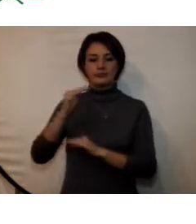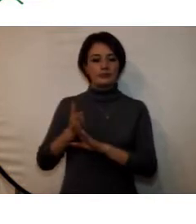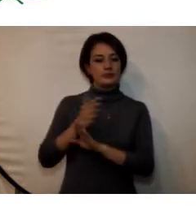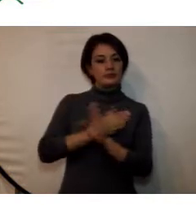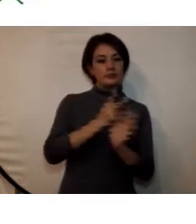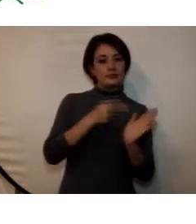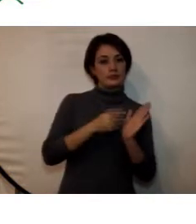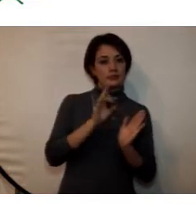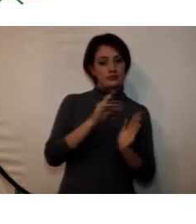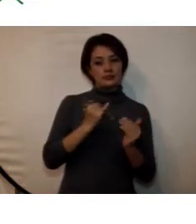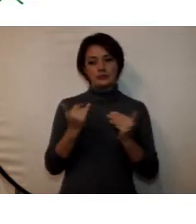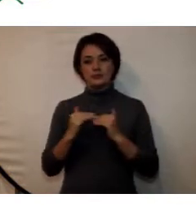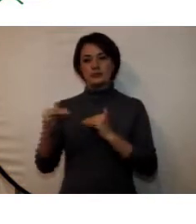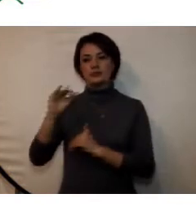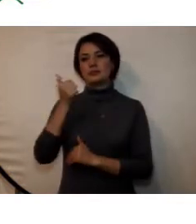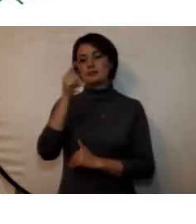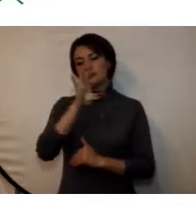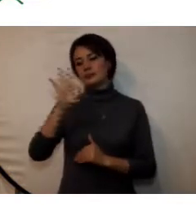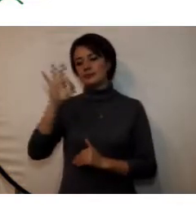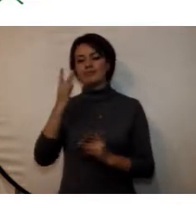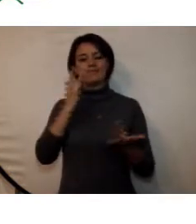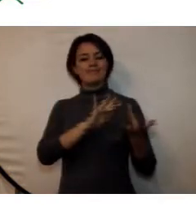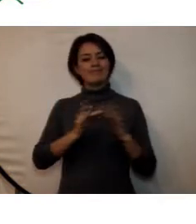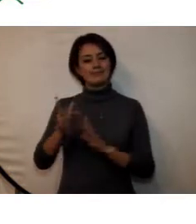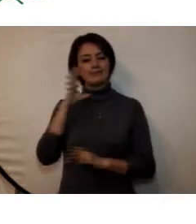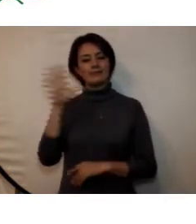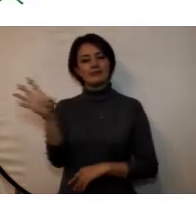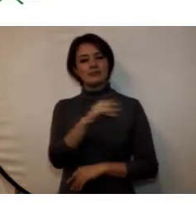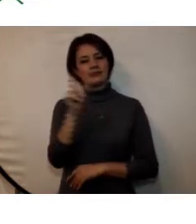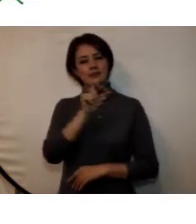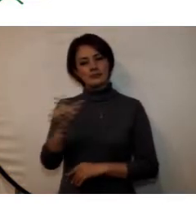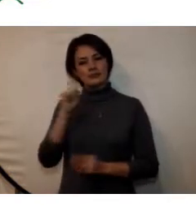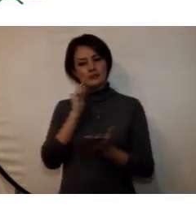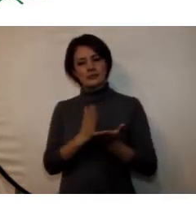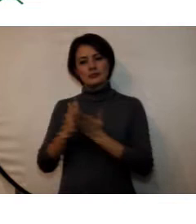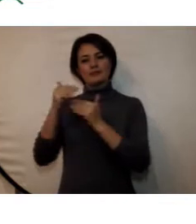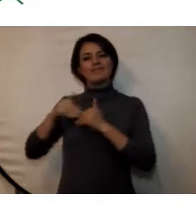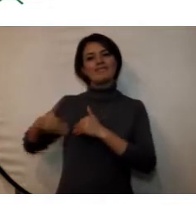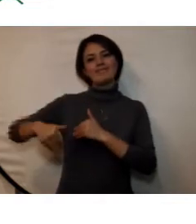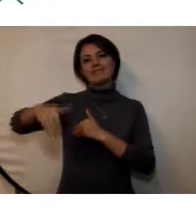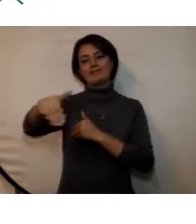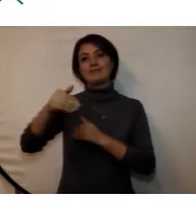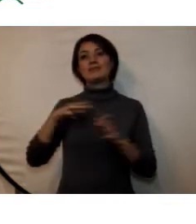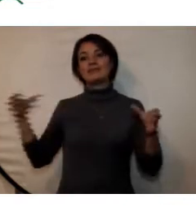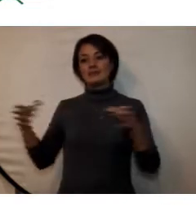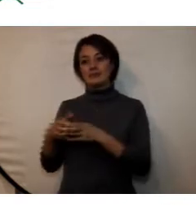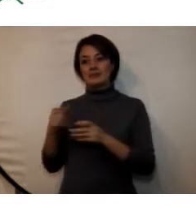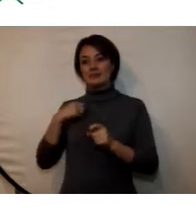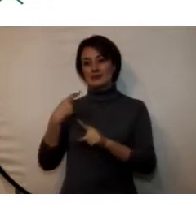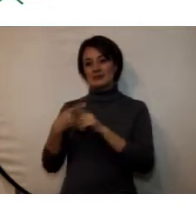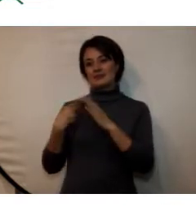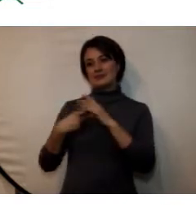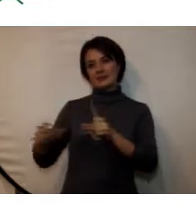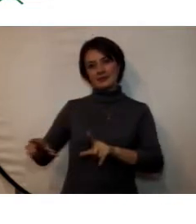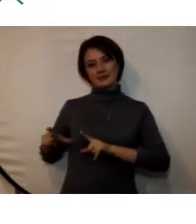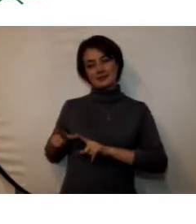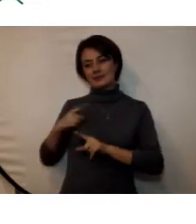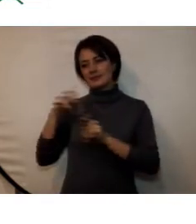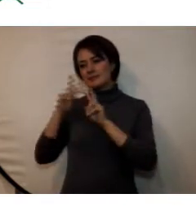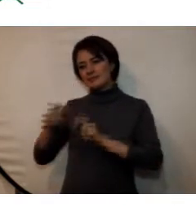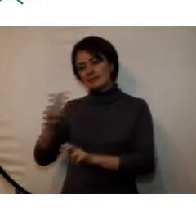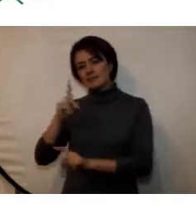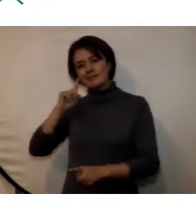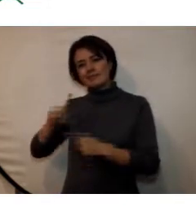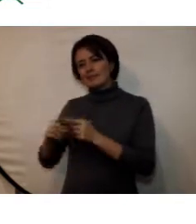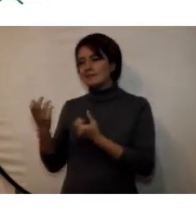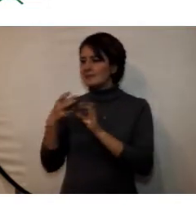anterior del 10% coherente con la idea de que la educación es para toda la vida la UMNG a través del centro de egresados realiza una gestión que busca